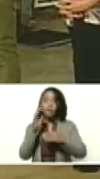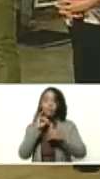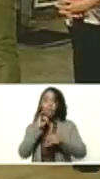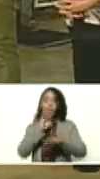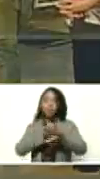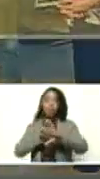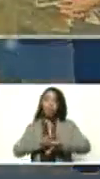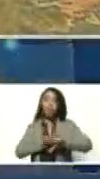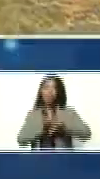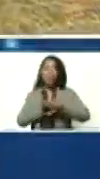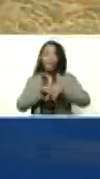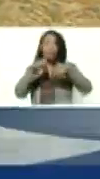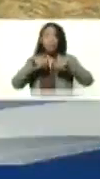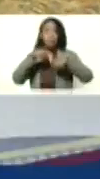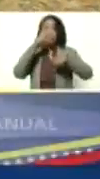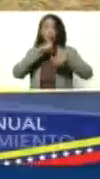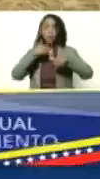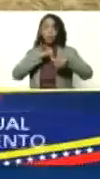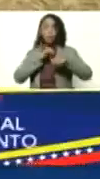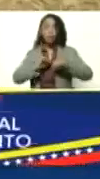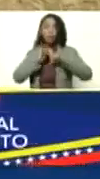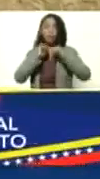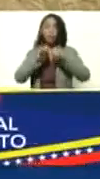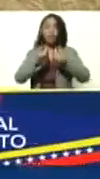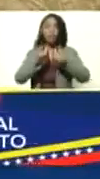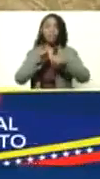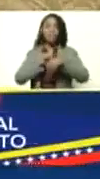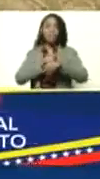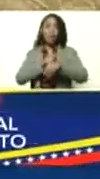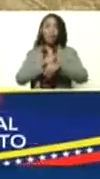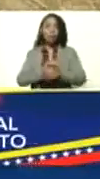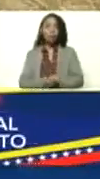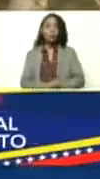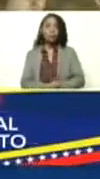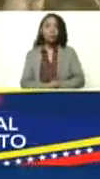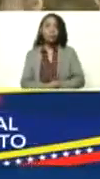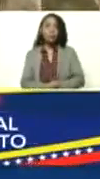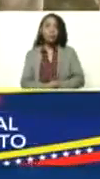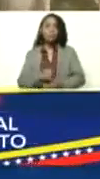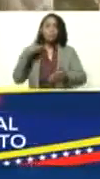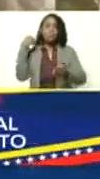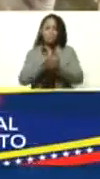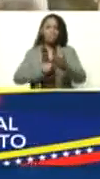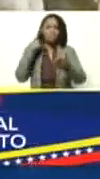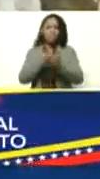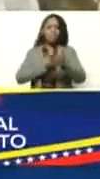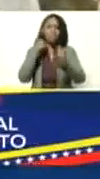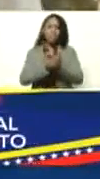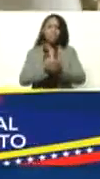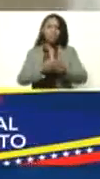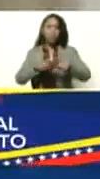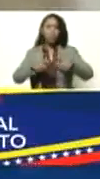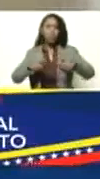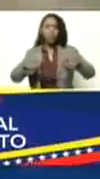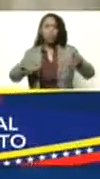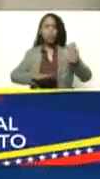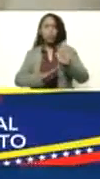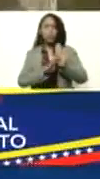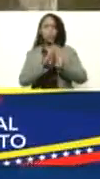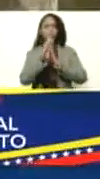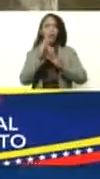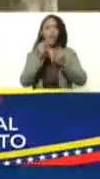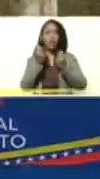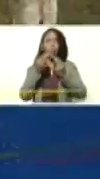todas. Y este año estamos empezando desde tempranito. Empeñados en mantener el crecimiento de la economía real.